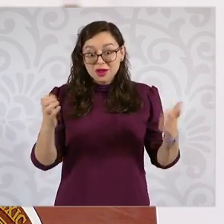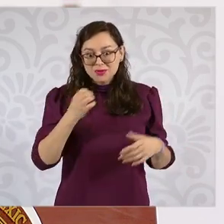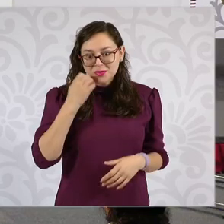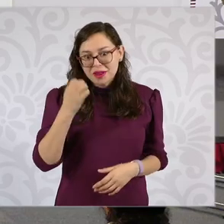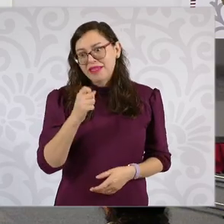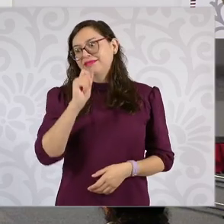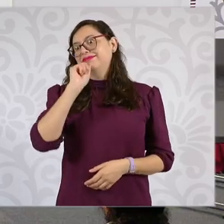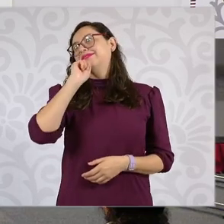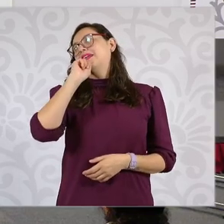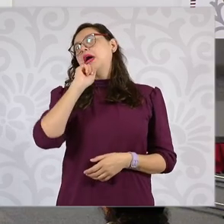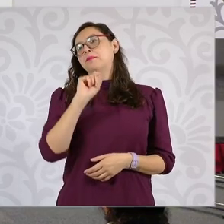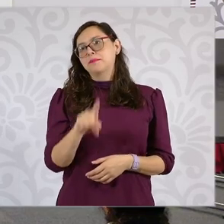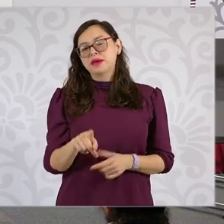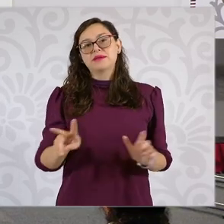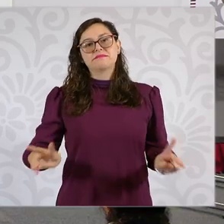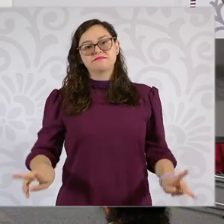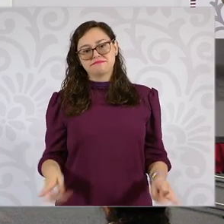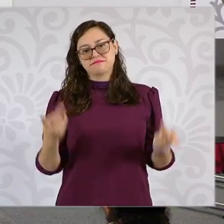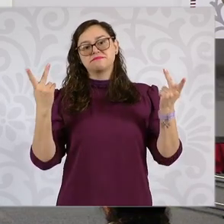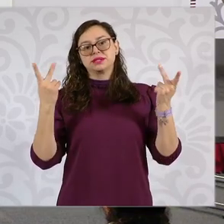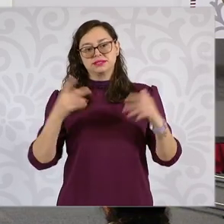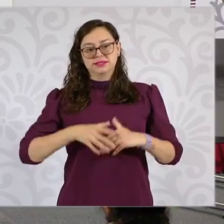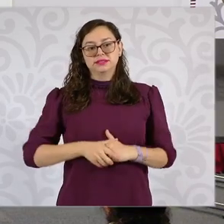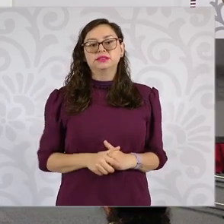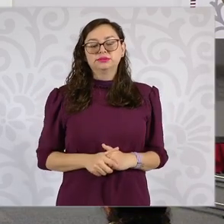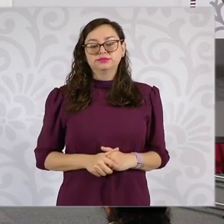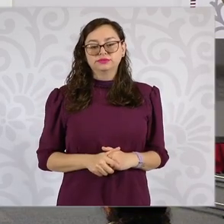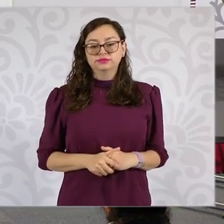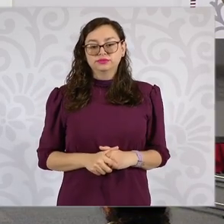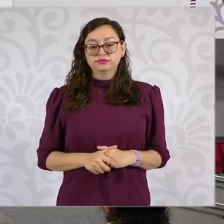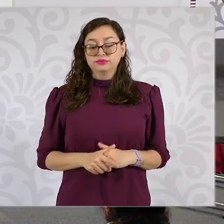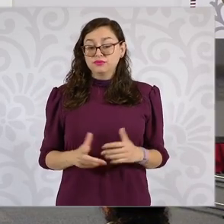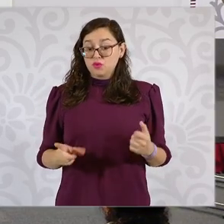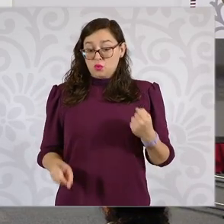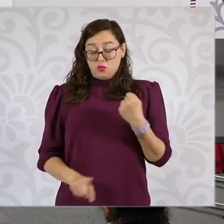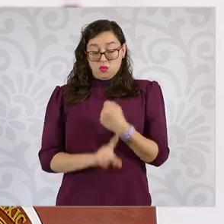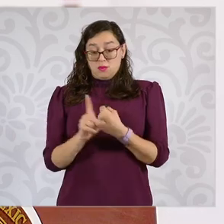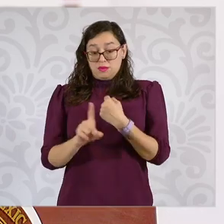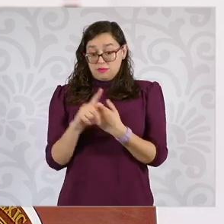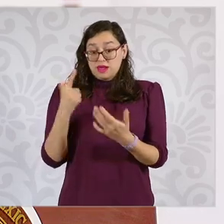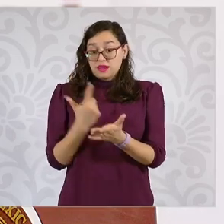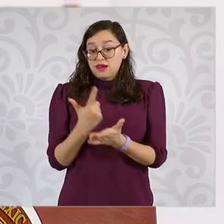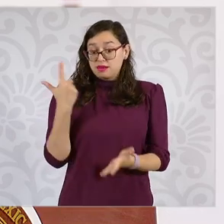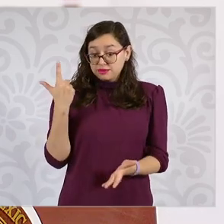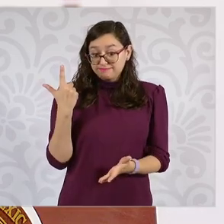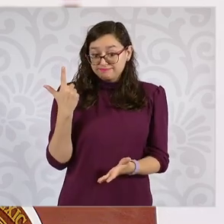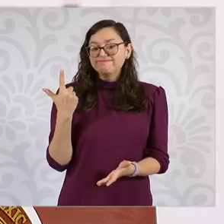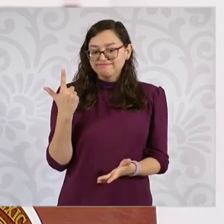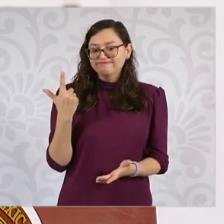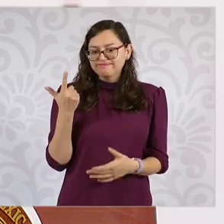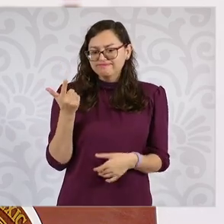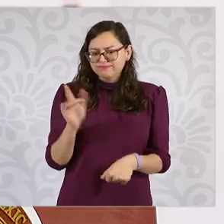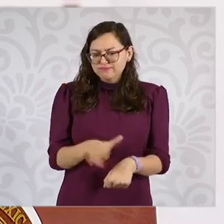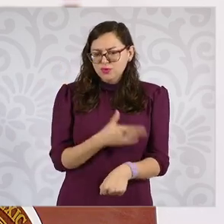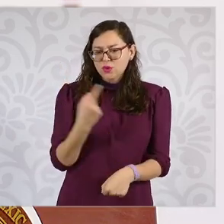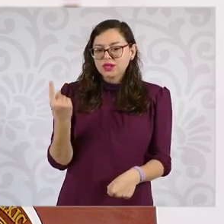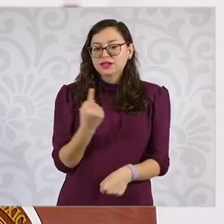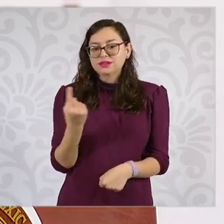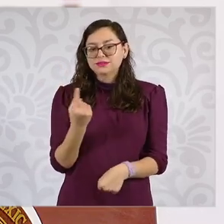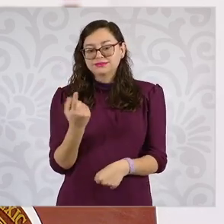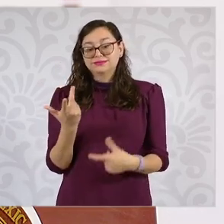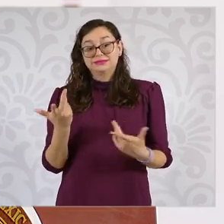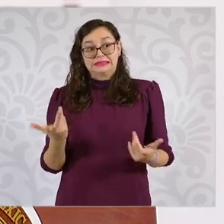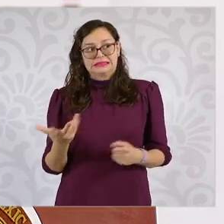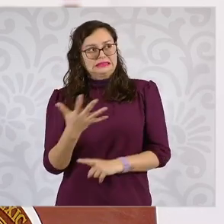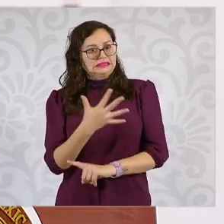este tipo de productos. ¿Cuál es la problemática? ¿Por qué estamos abordando estos temas? Porque tenemos una